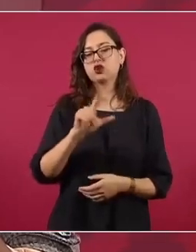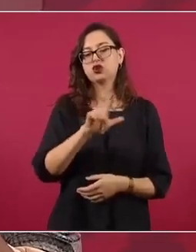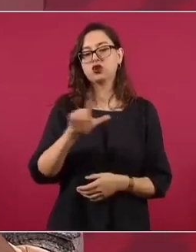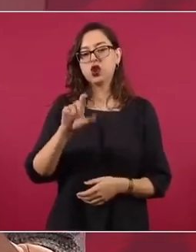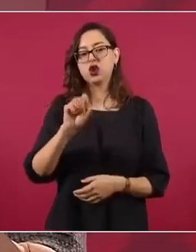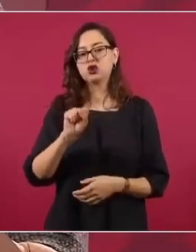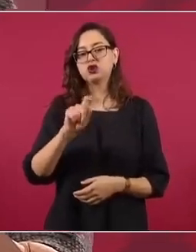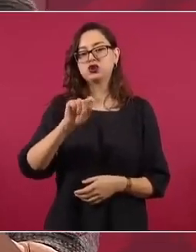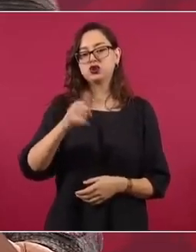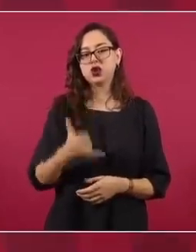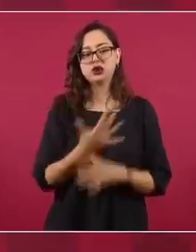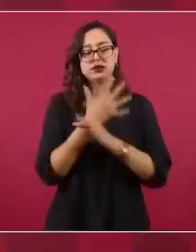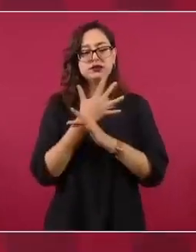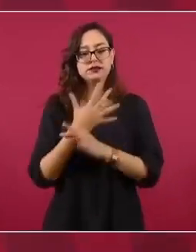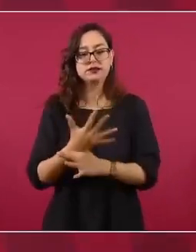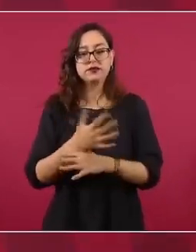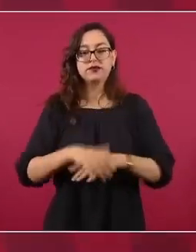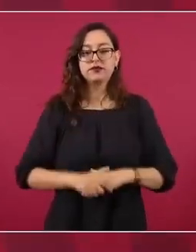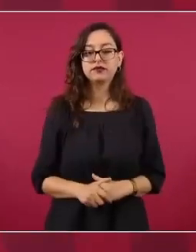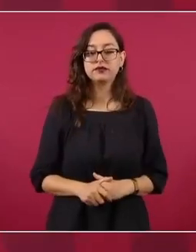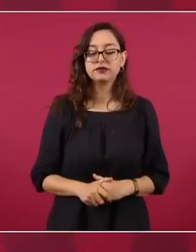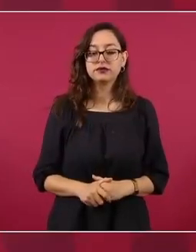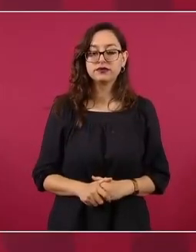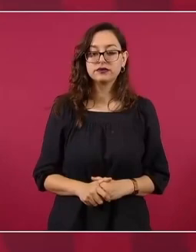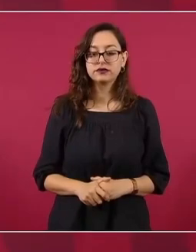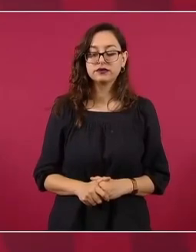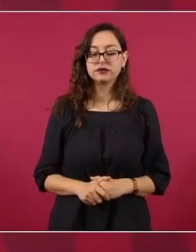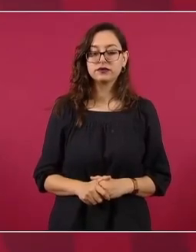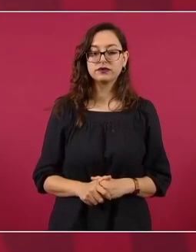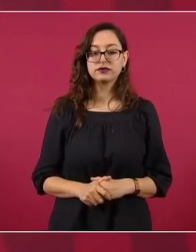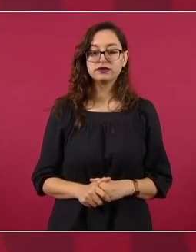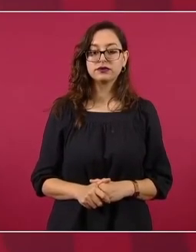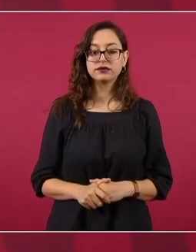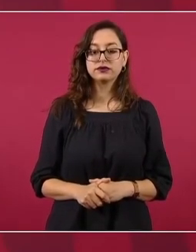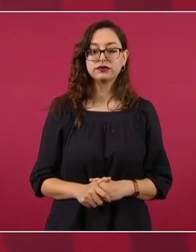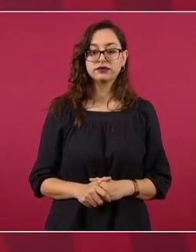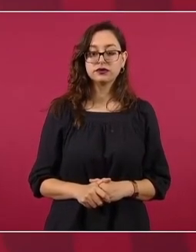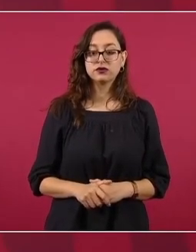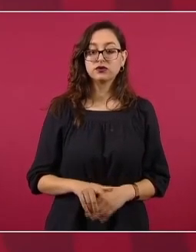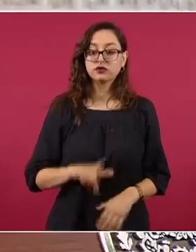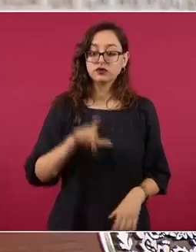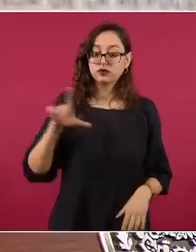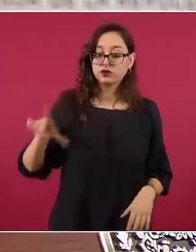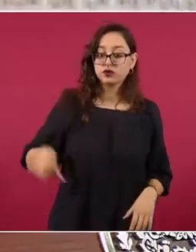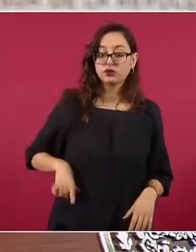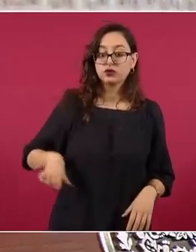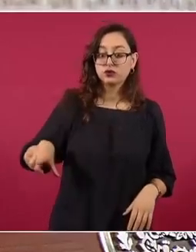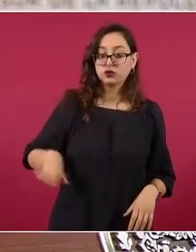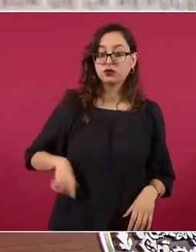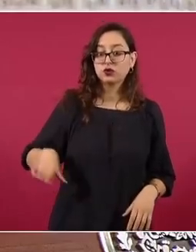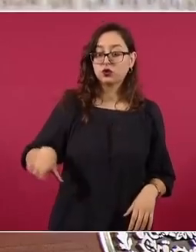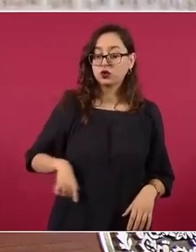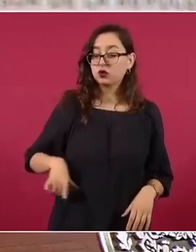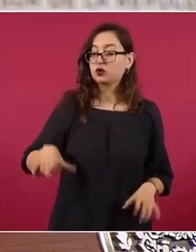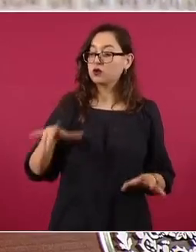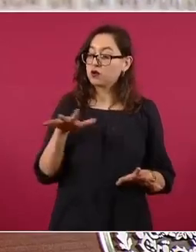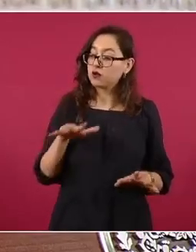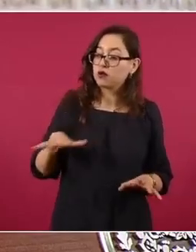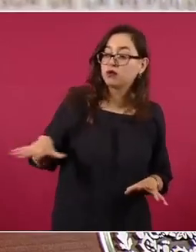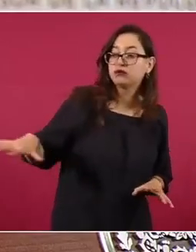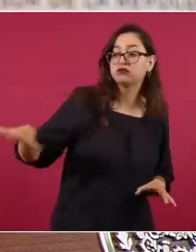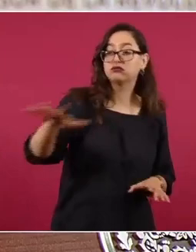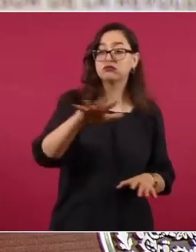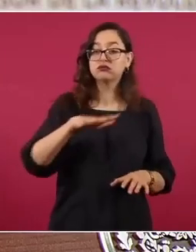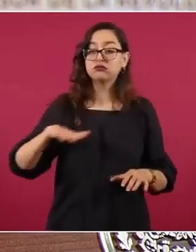un gobierno que no procura la justicia, decía un estado que no procura la justicia,